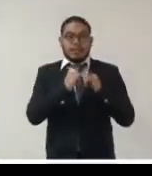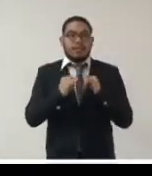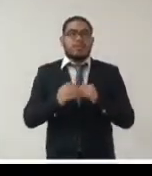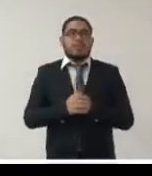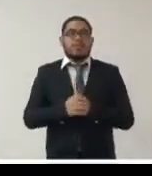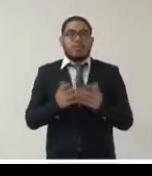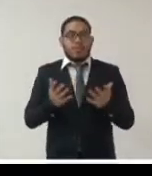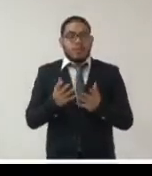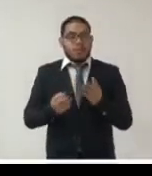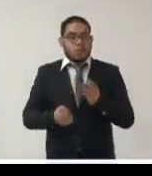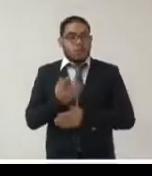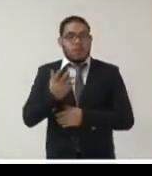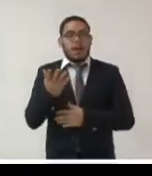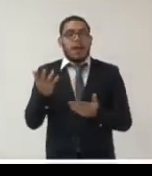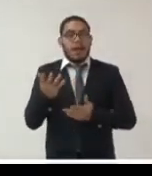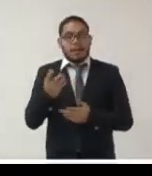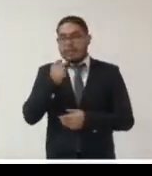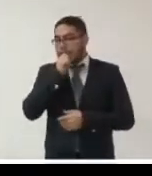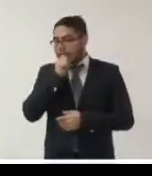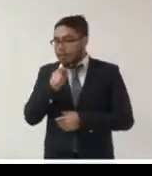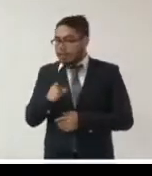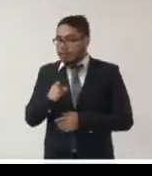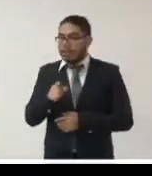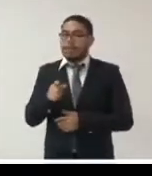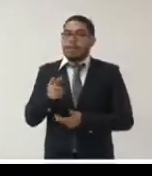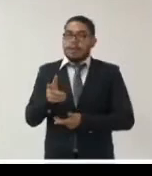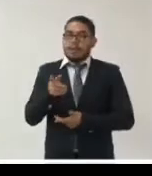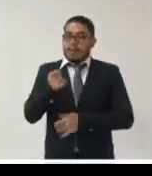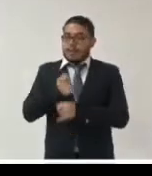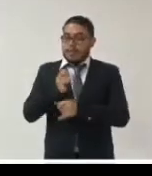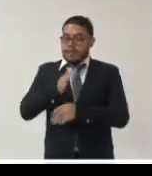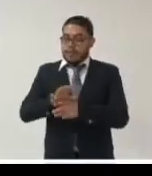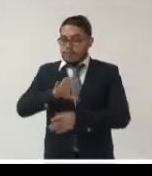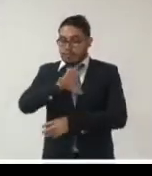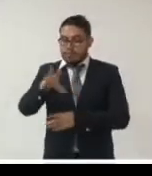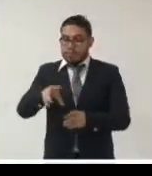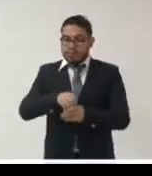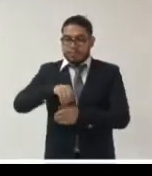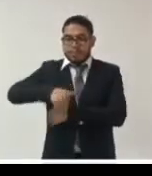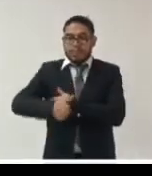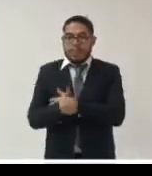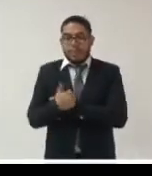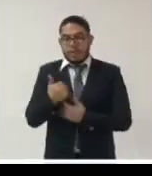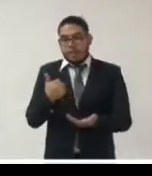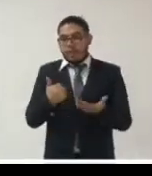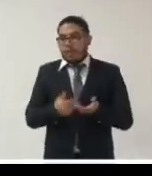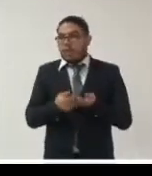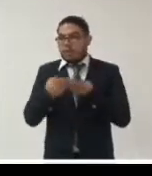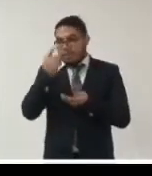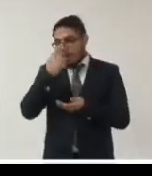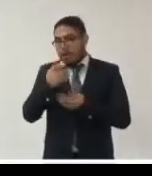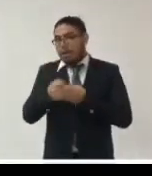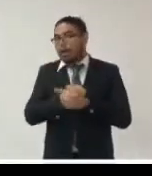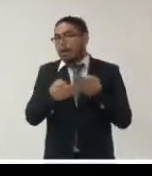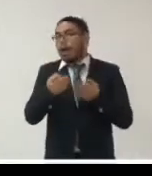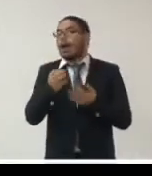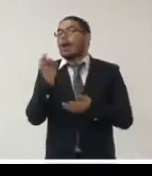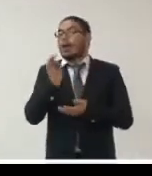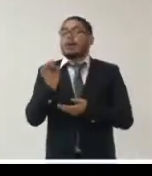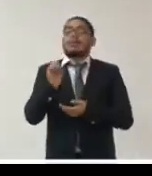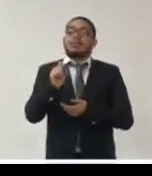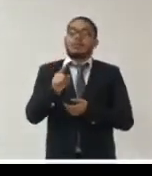crear y sostener toda esta información como evidencia para la sociedad y para la propia institución